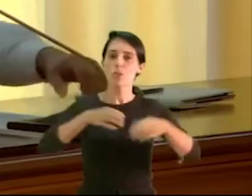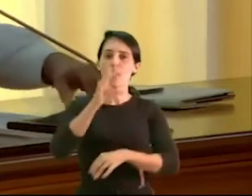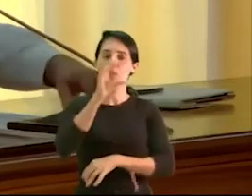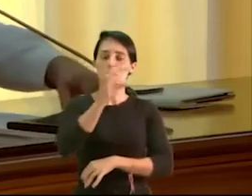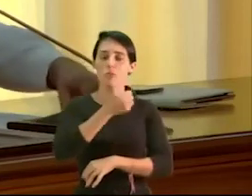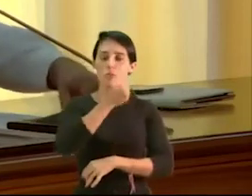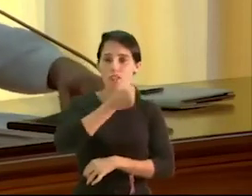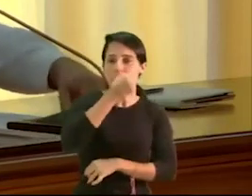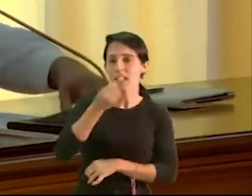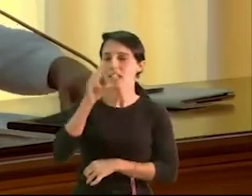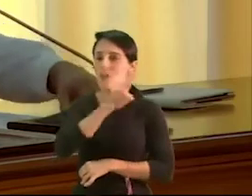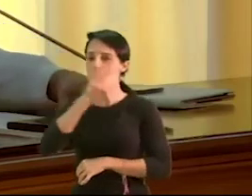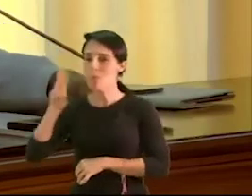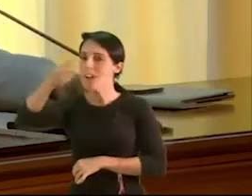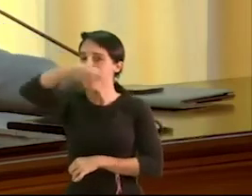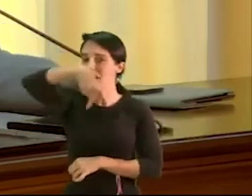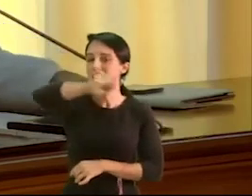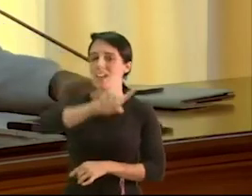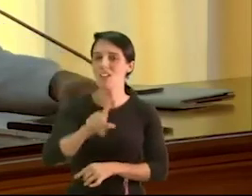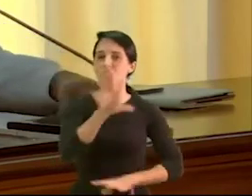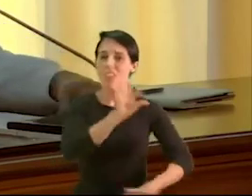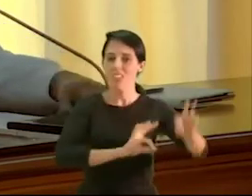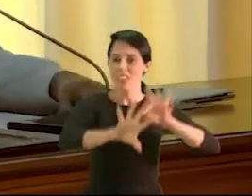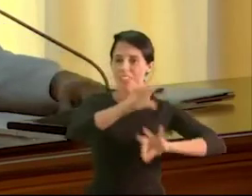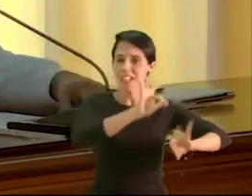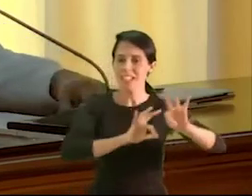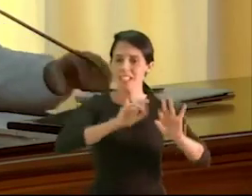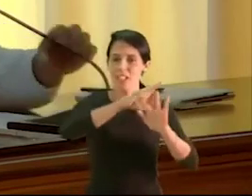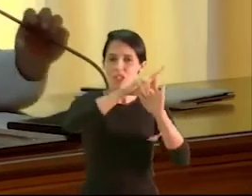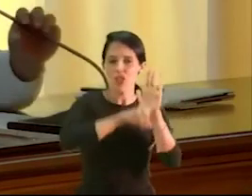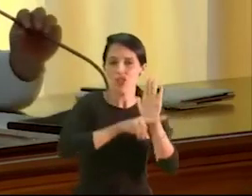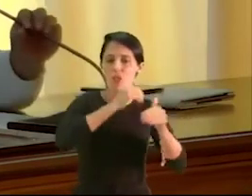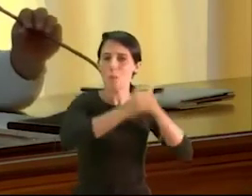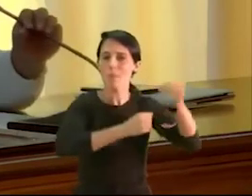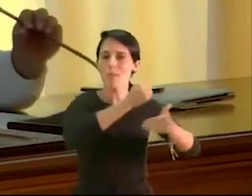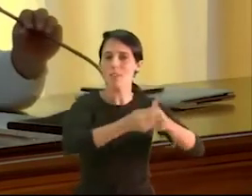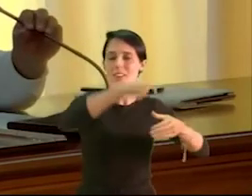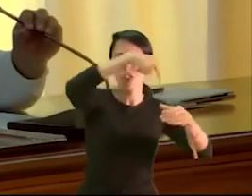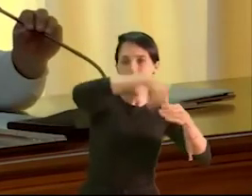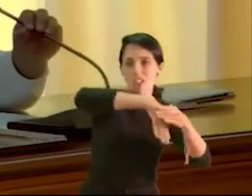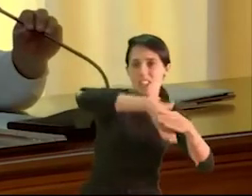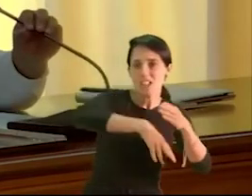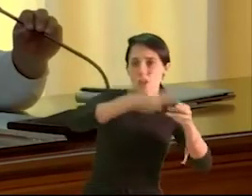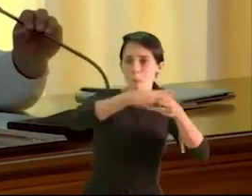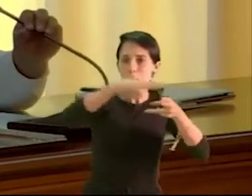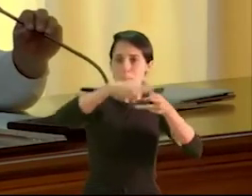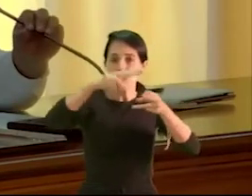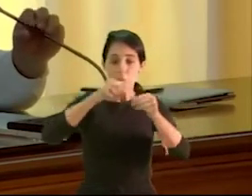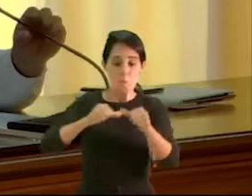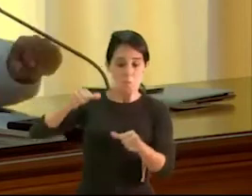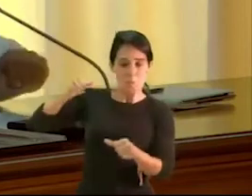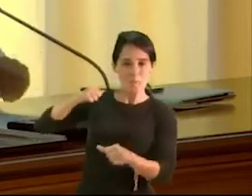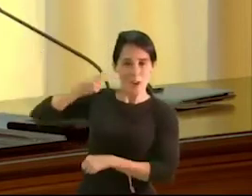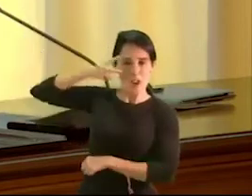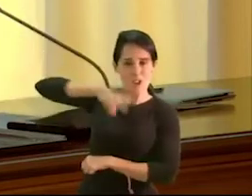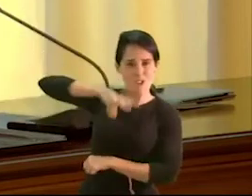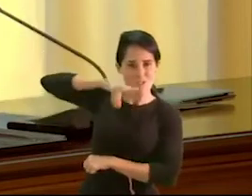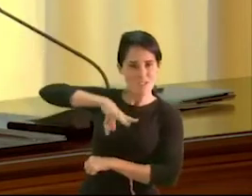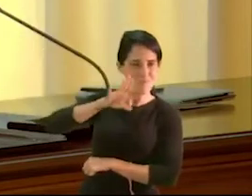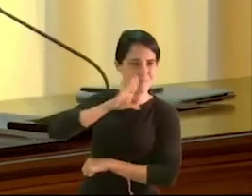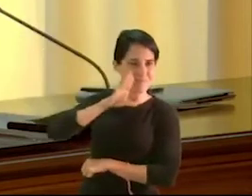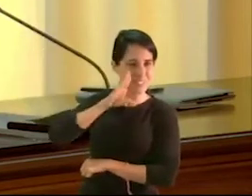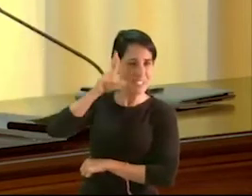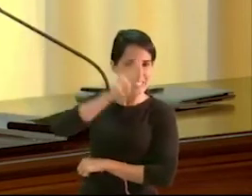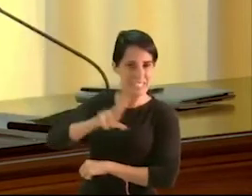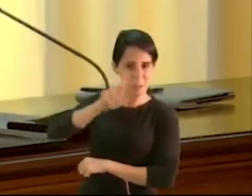son quienes van a decidir sobre un procedimiento interno de mi formación política. Lo nunca visto, como decía antes don Marco. No solo